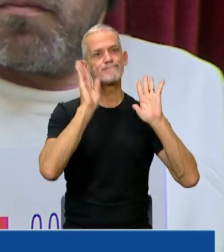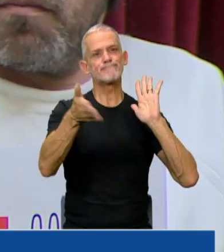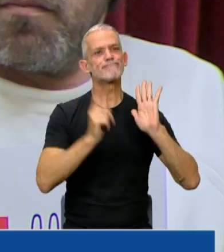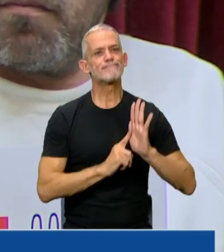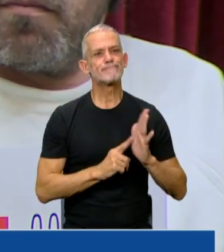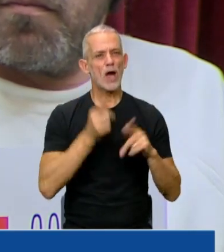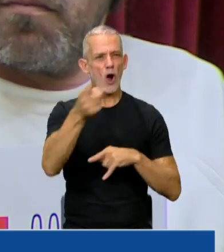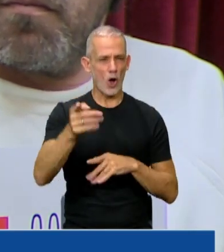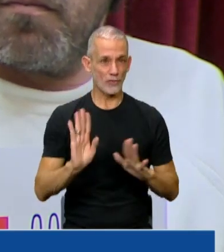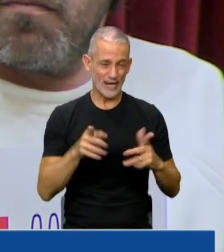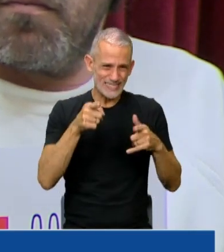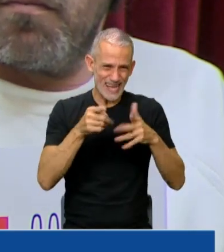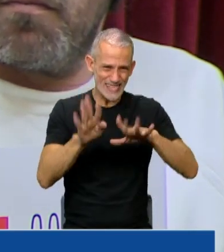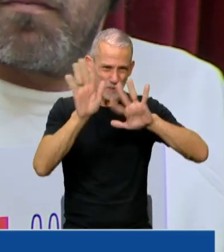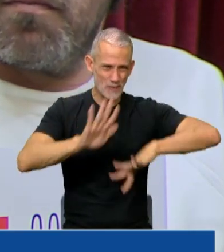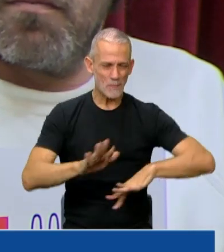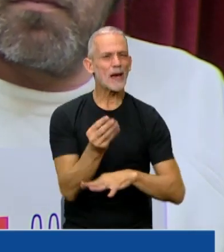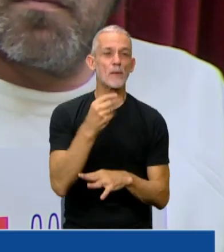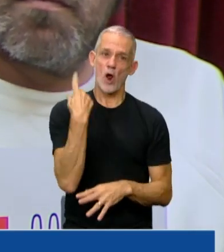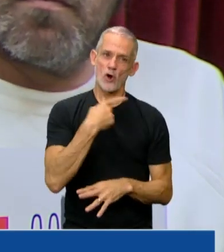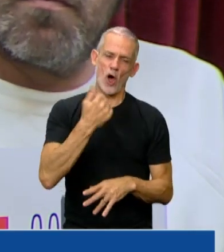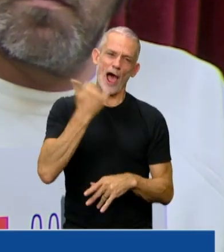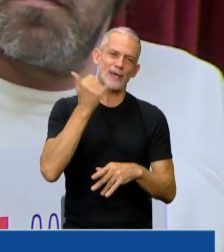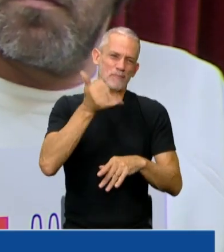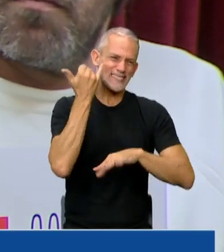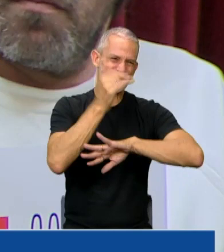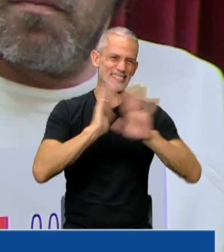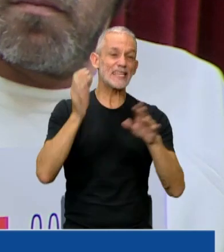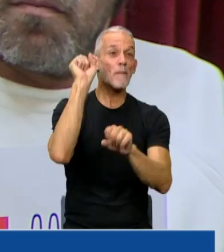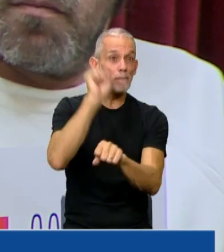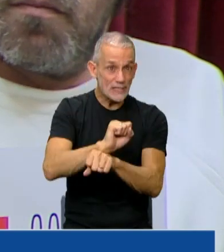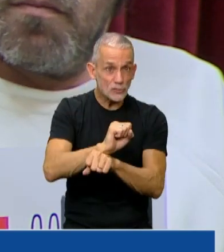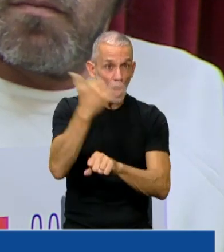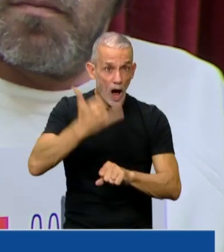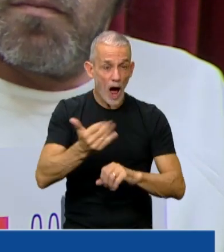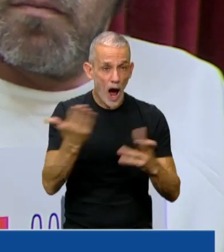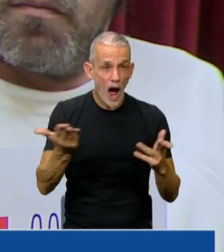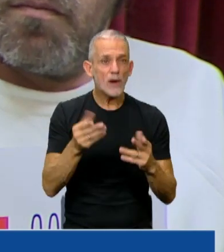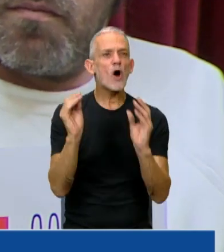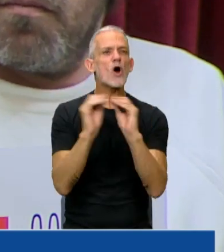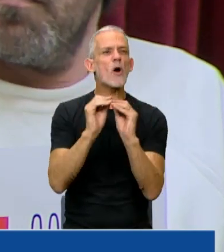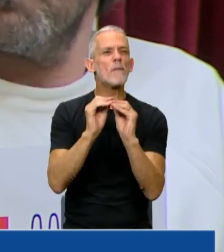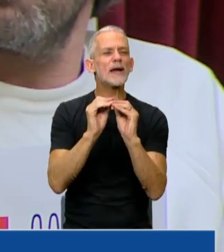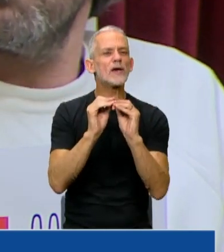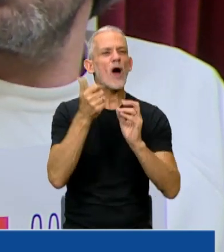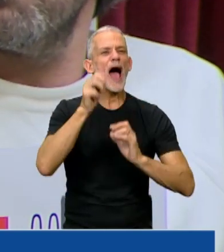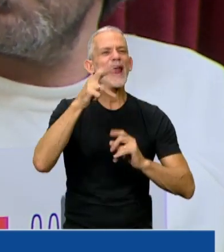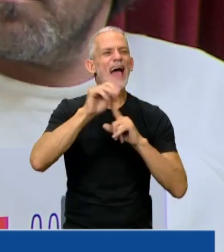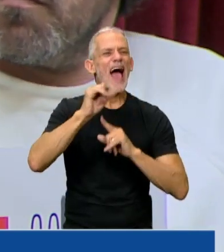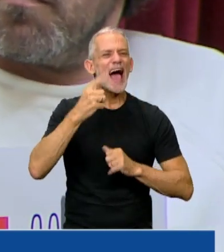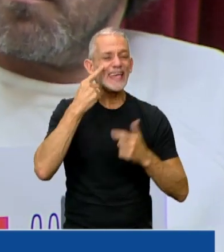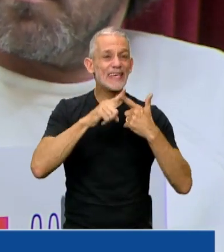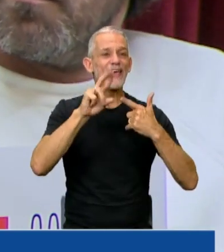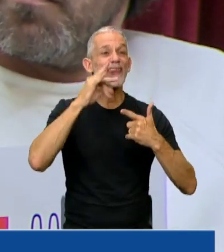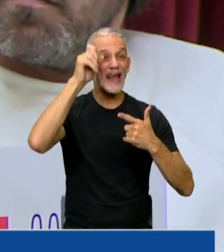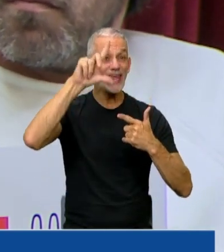casualmente la antesala de que tenemos condenados a prisión efectiva a nuestro compañero César Aracaki y a Daniel